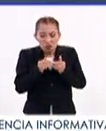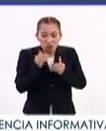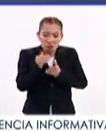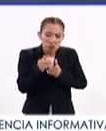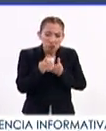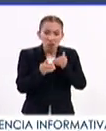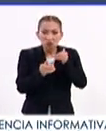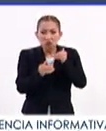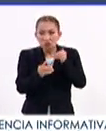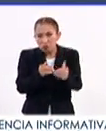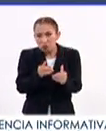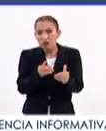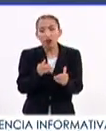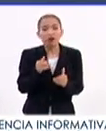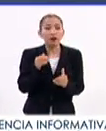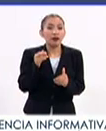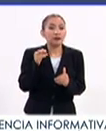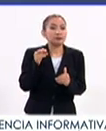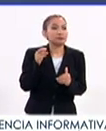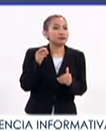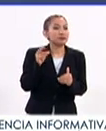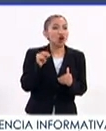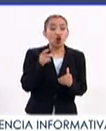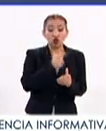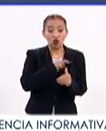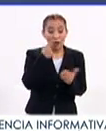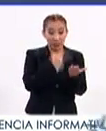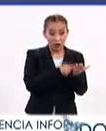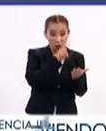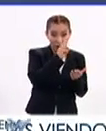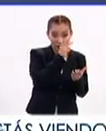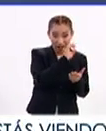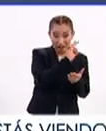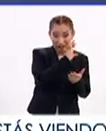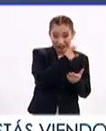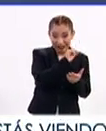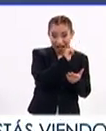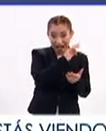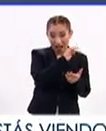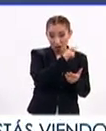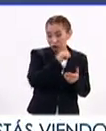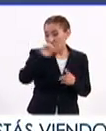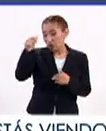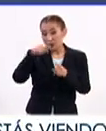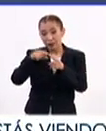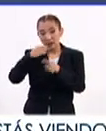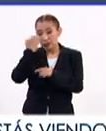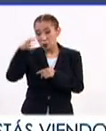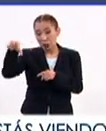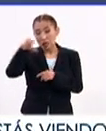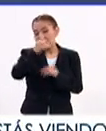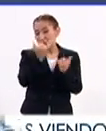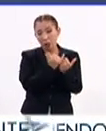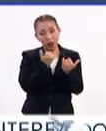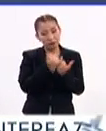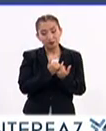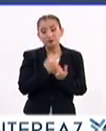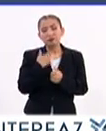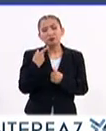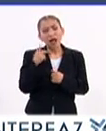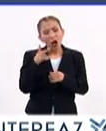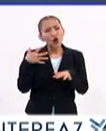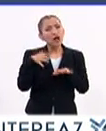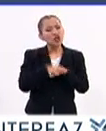primeros pasos, ¿no? No solo en la universidad, sino en las diferentes instituciones. Pero sí, la